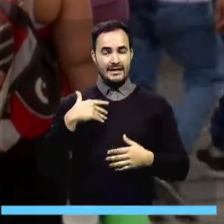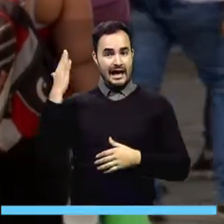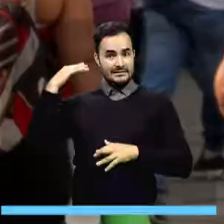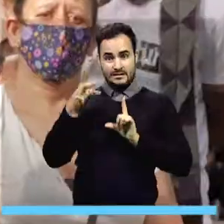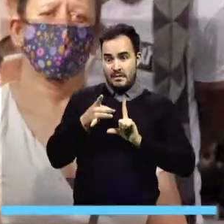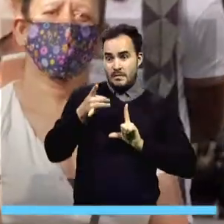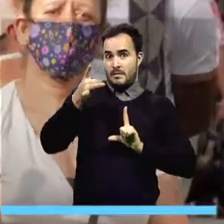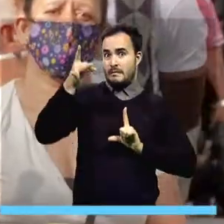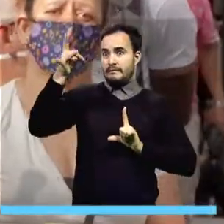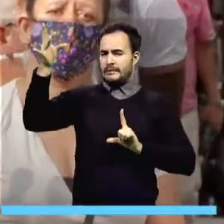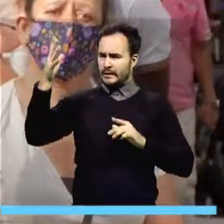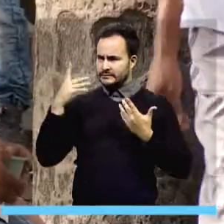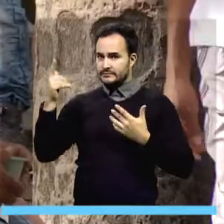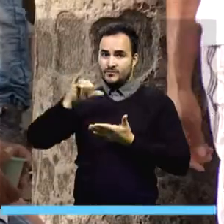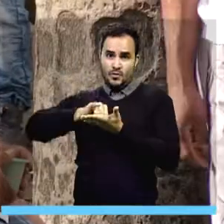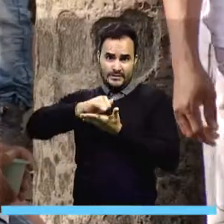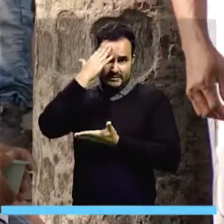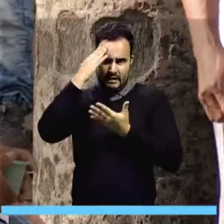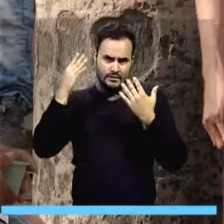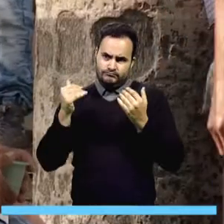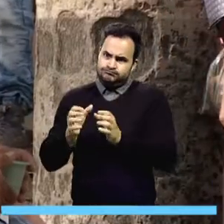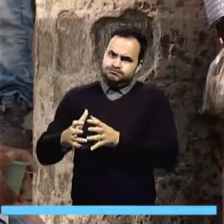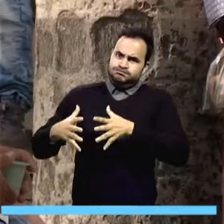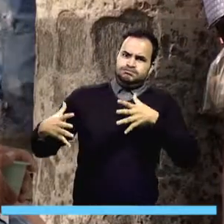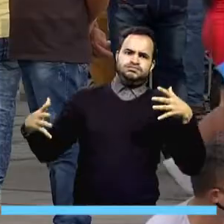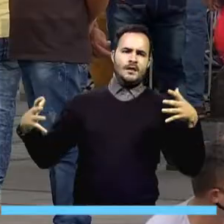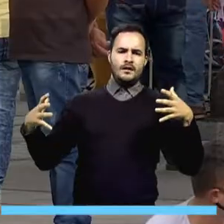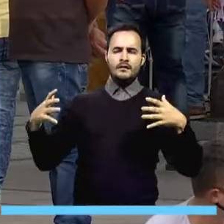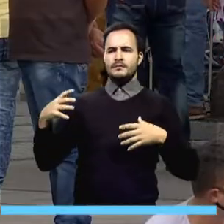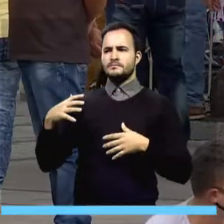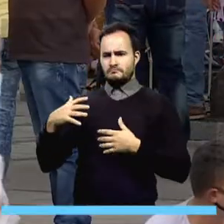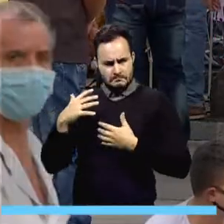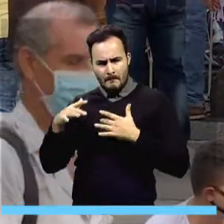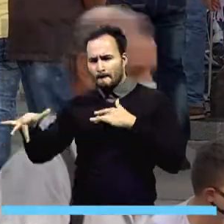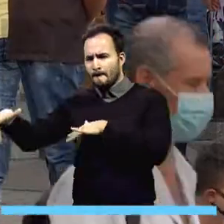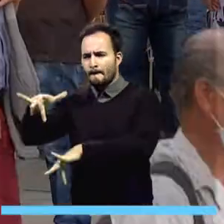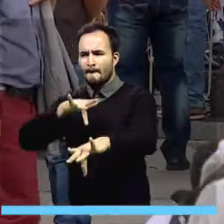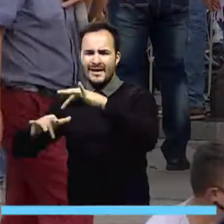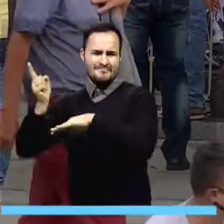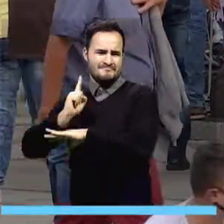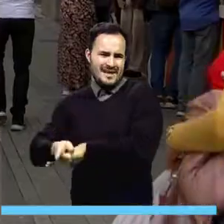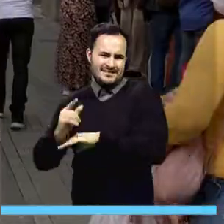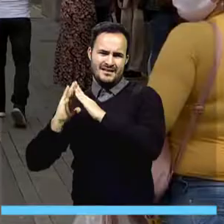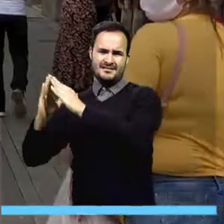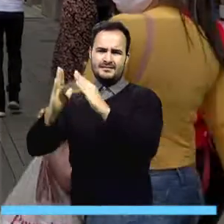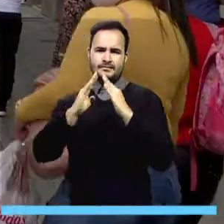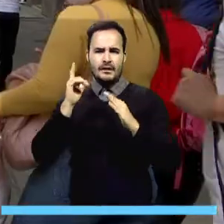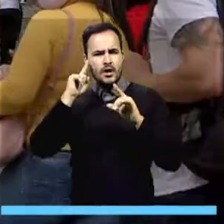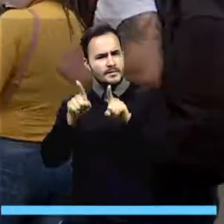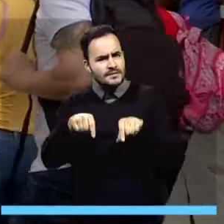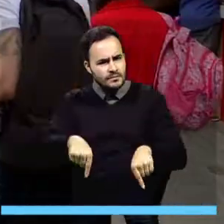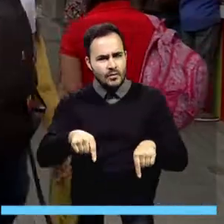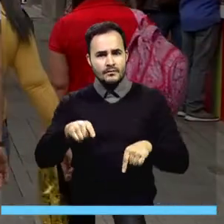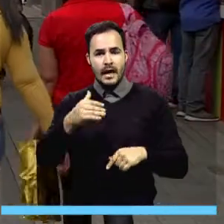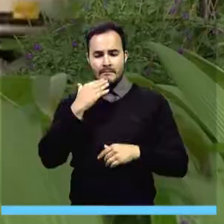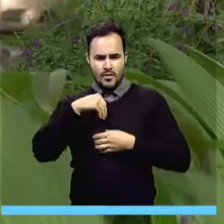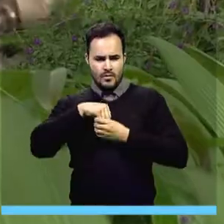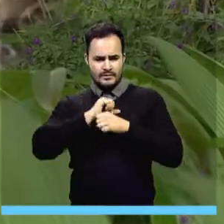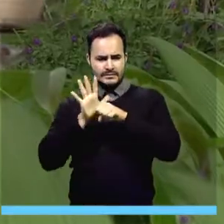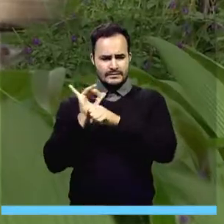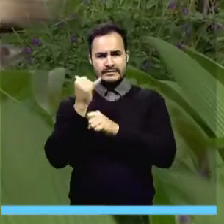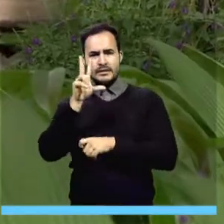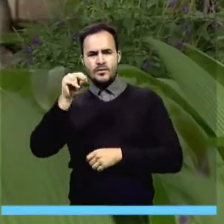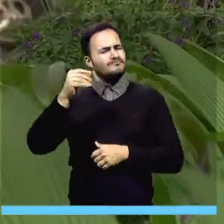la pandemia la ciudad de Nueva York, una de las más ocupadas del mundo, estaba muy vacía. Hay que actuar casi como si todos tuviéramos COVID